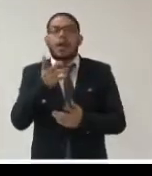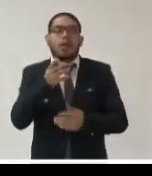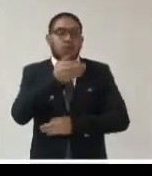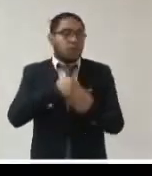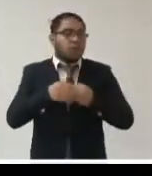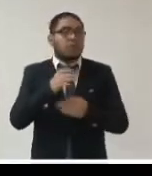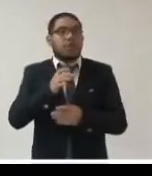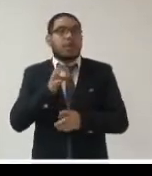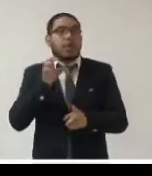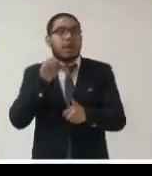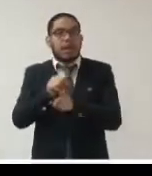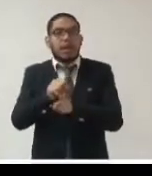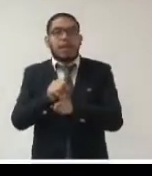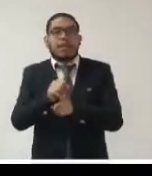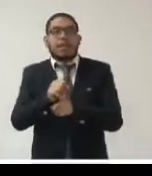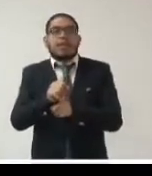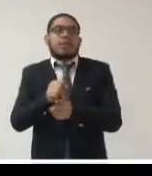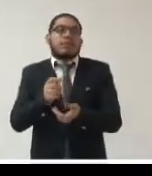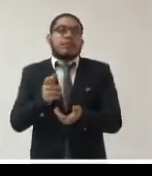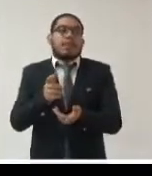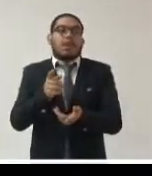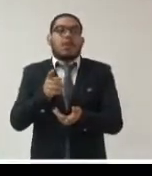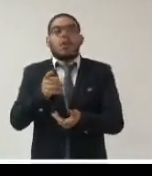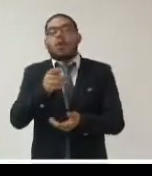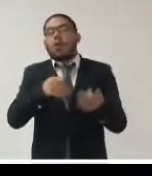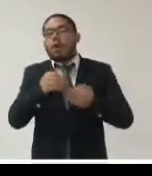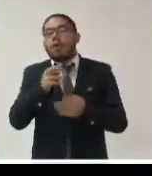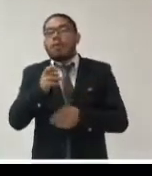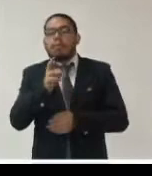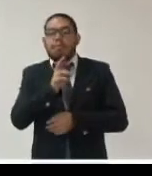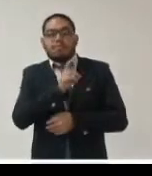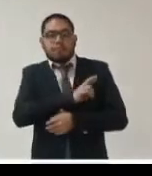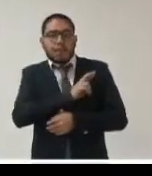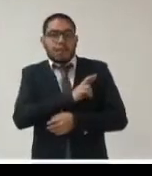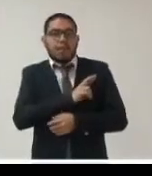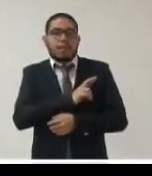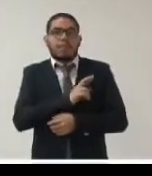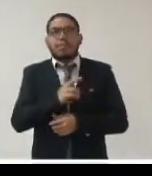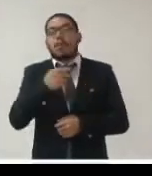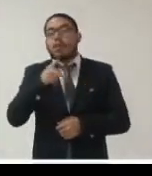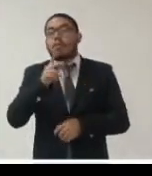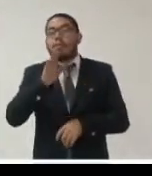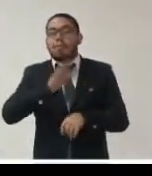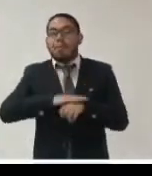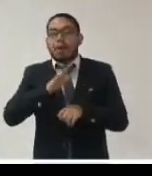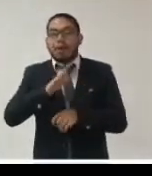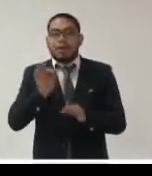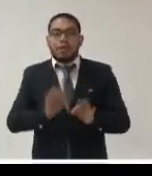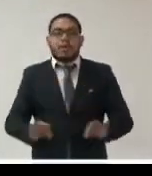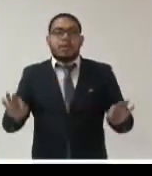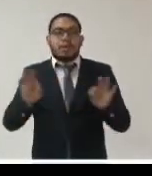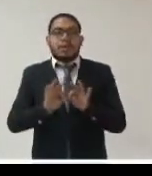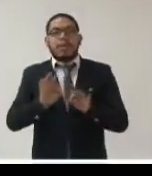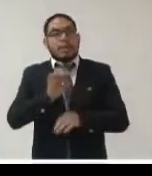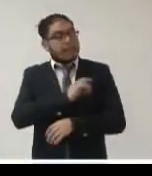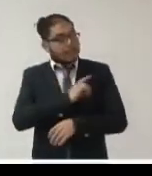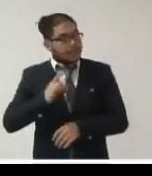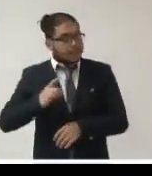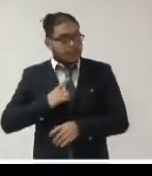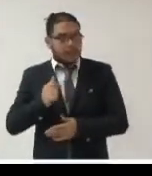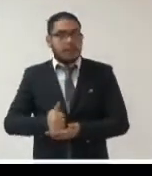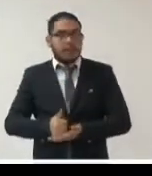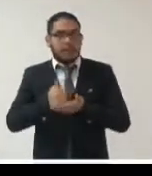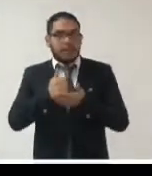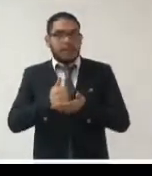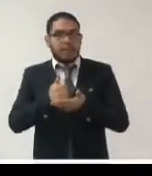información a los diversos actores públicos y privados pero lo más importante también debe ser de ayuda